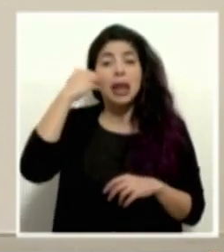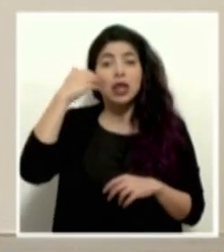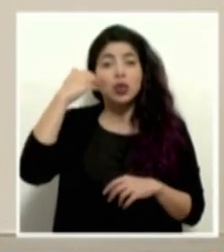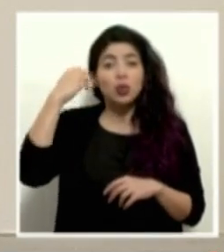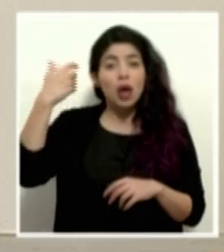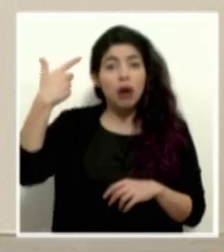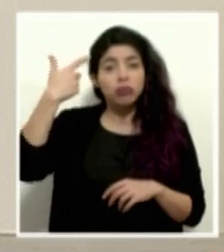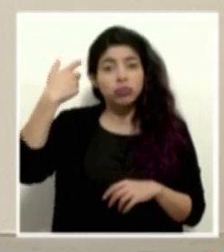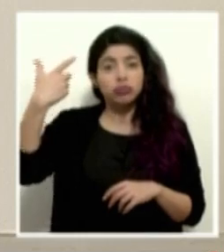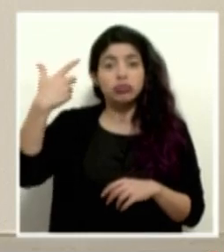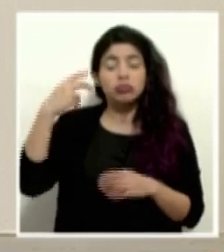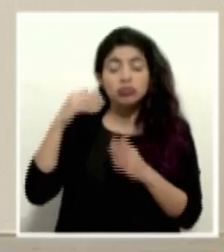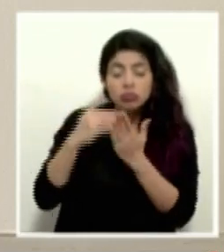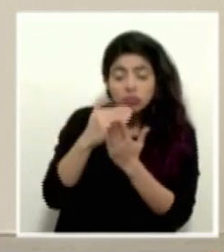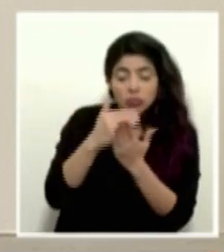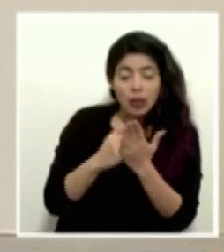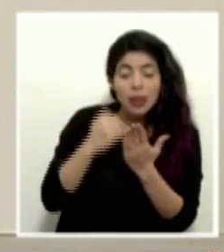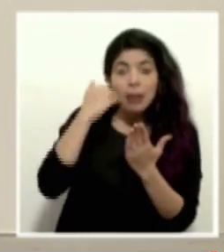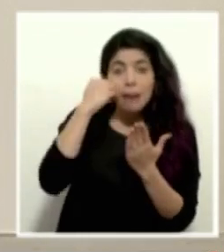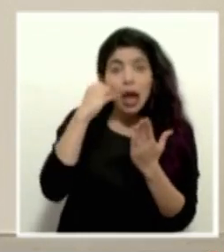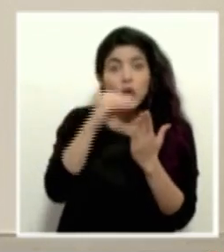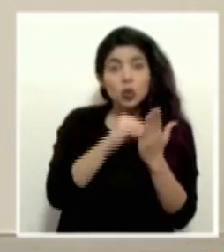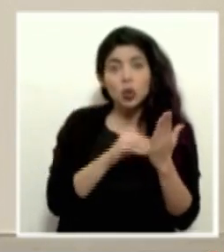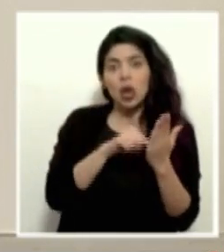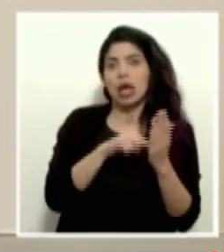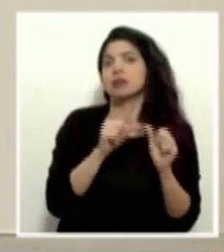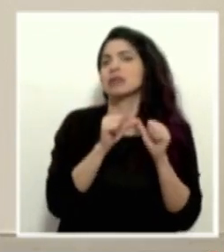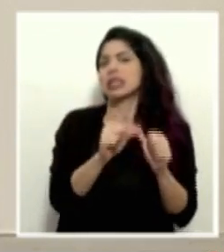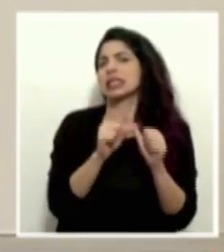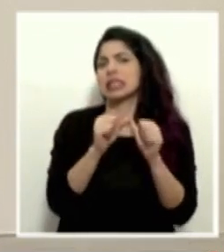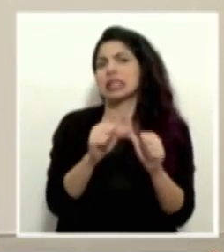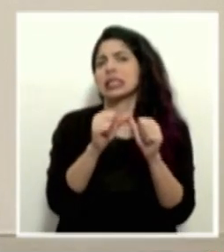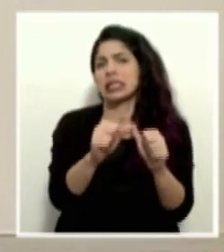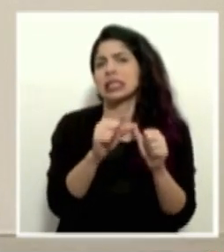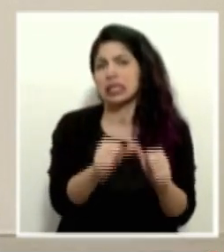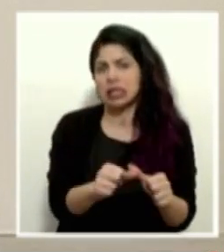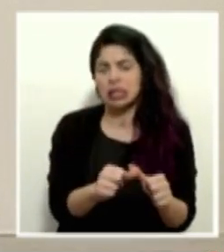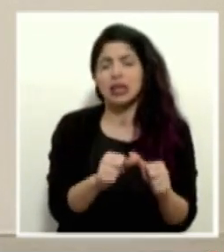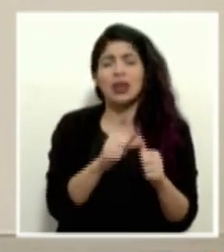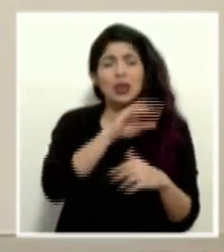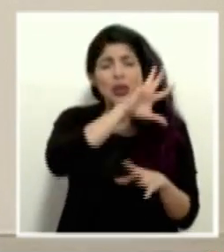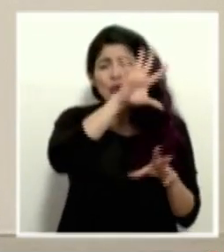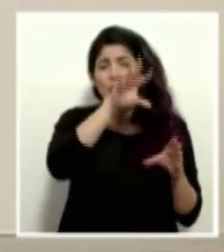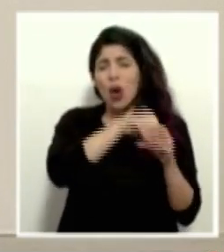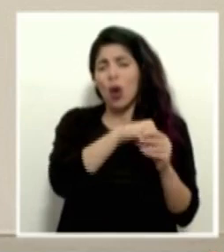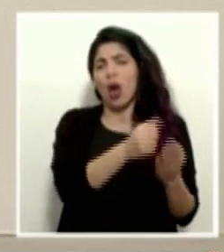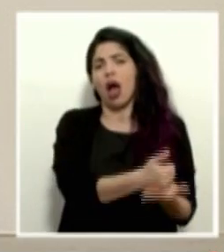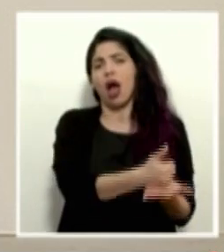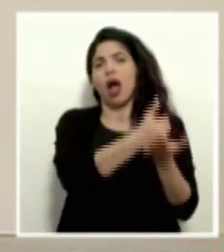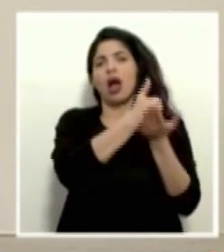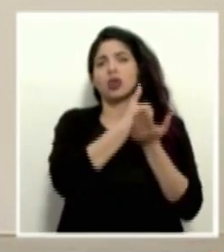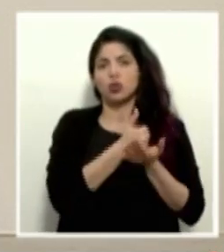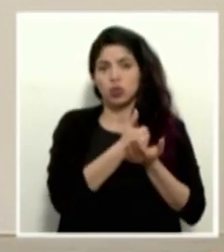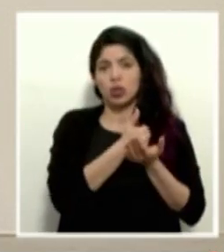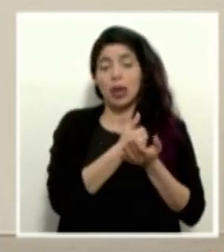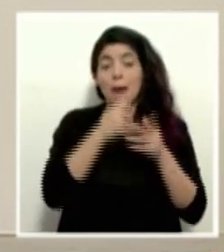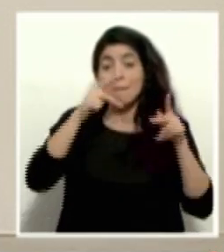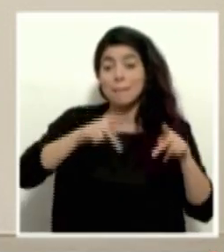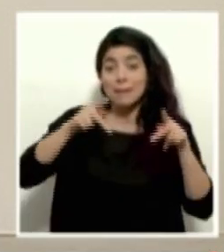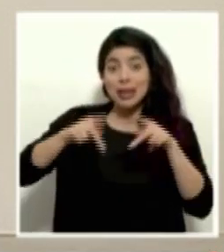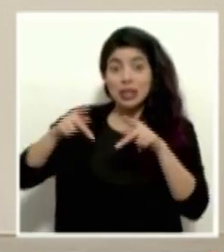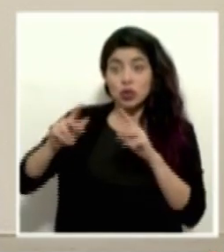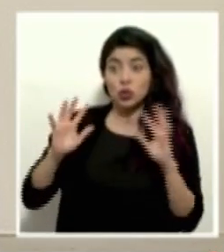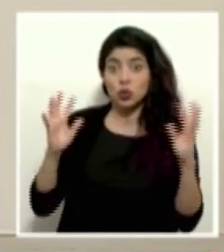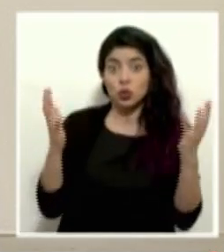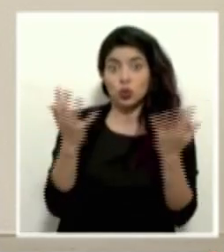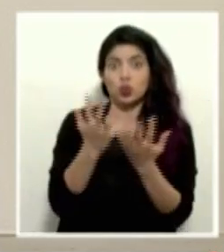y esto es al final un complemento, que ya dijimos que sí, que ayuda justamente a proteger sobre todo a las personas que están alrededor,